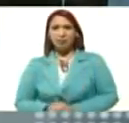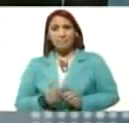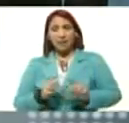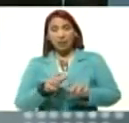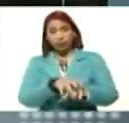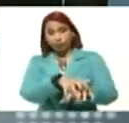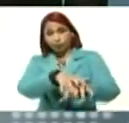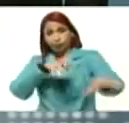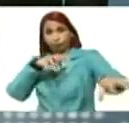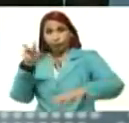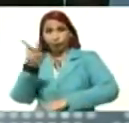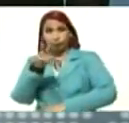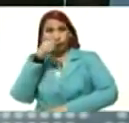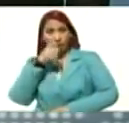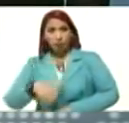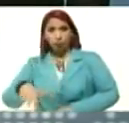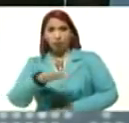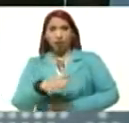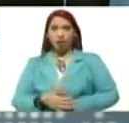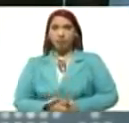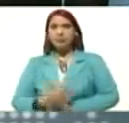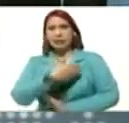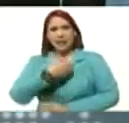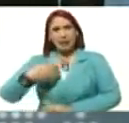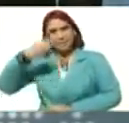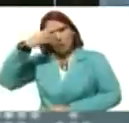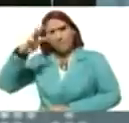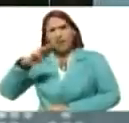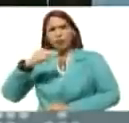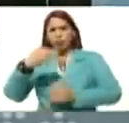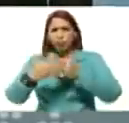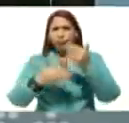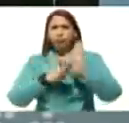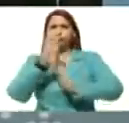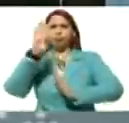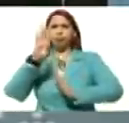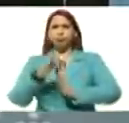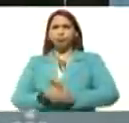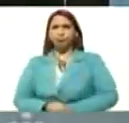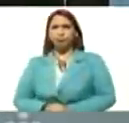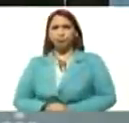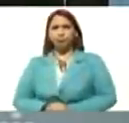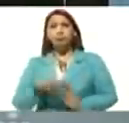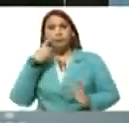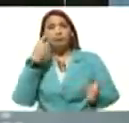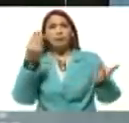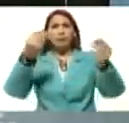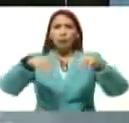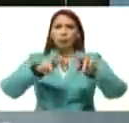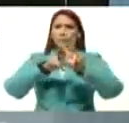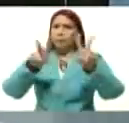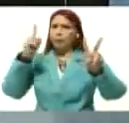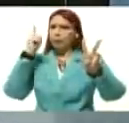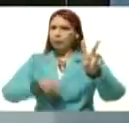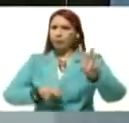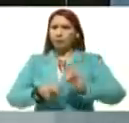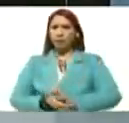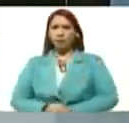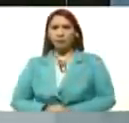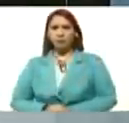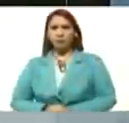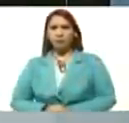mayoría, de los venezolanos, queremos, que México avance, y que haya acuerdos de paz, y que eso,